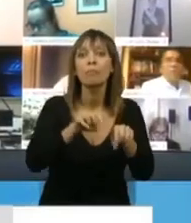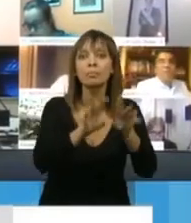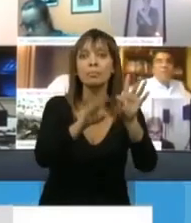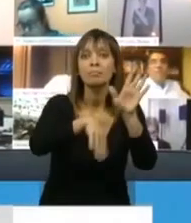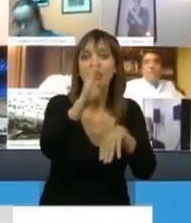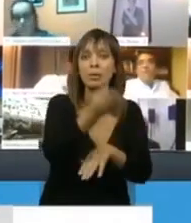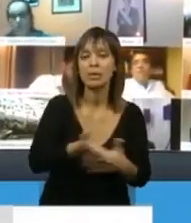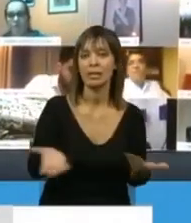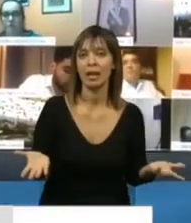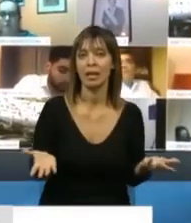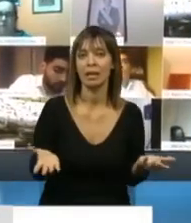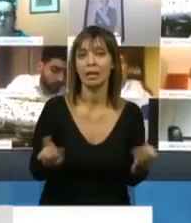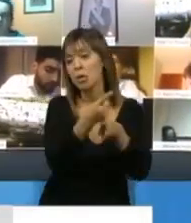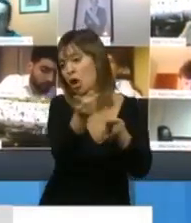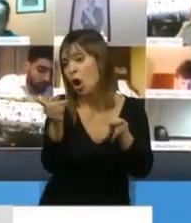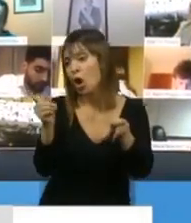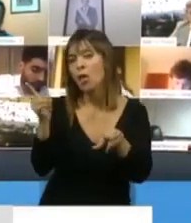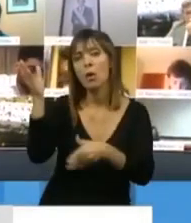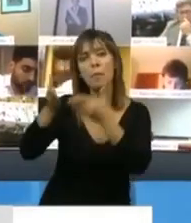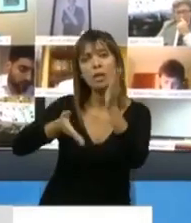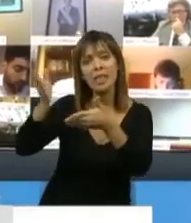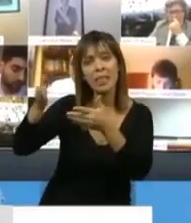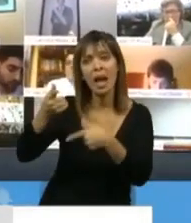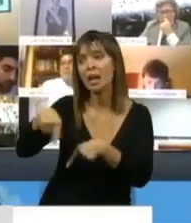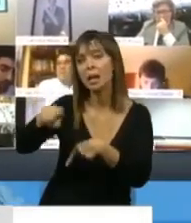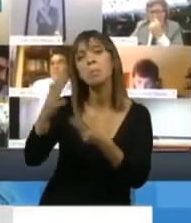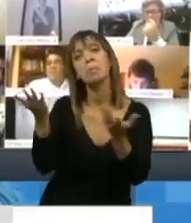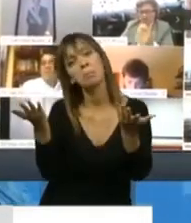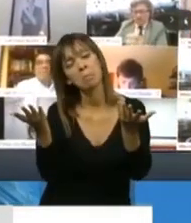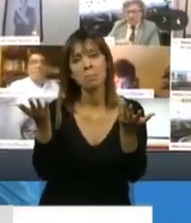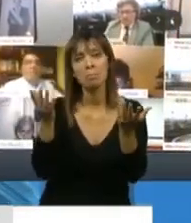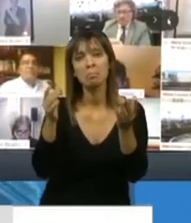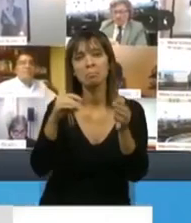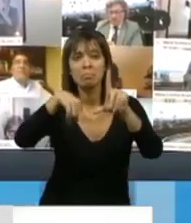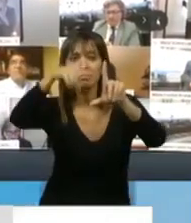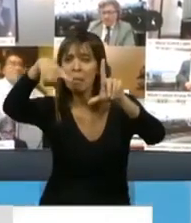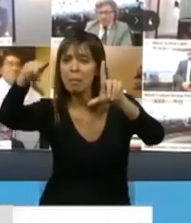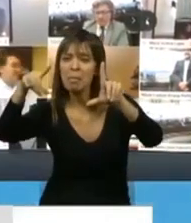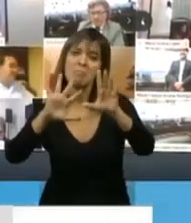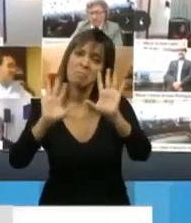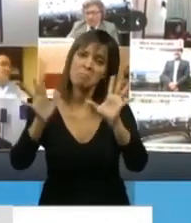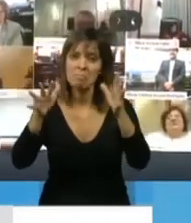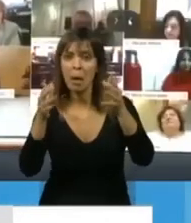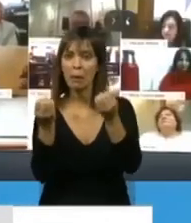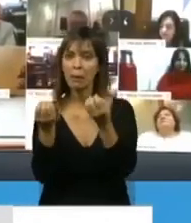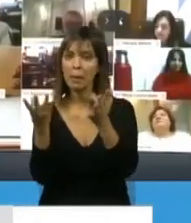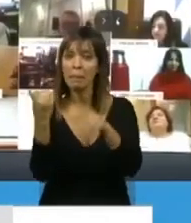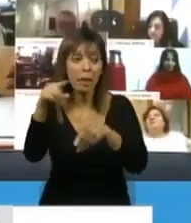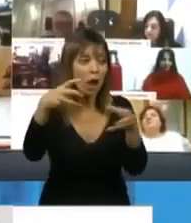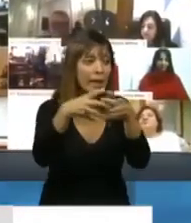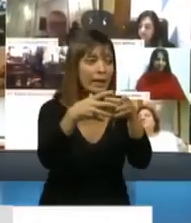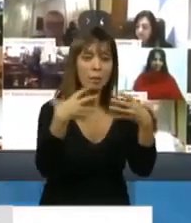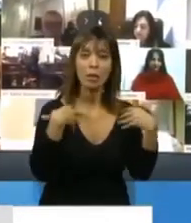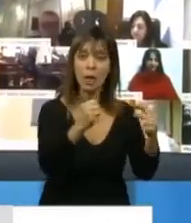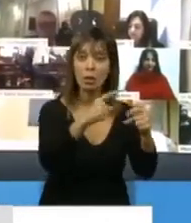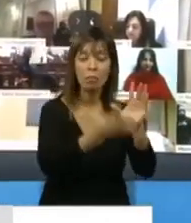notable porque el resto de las variables en el cuadro general dan relativamente bien, sin embargo, en el personal de salud a